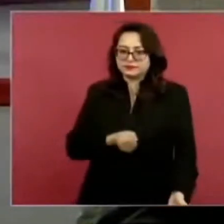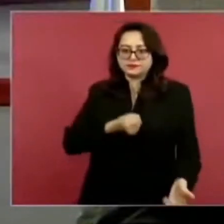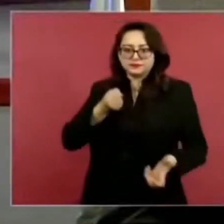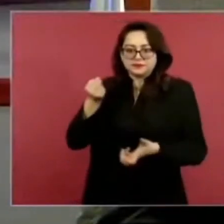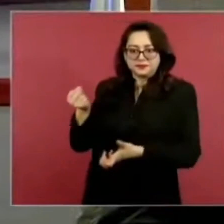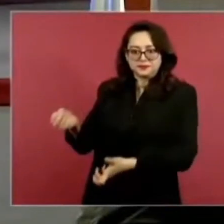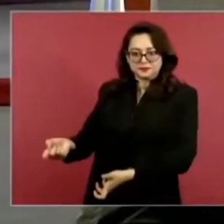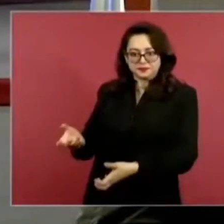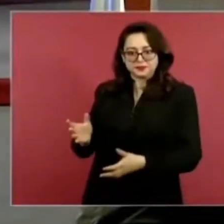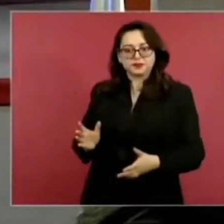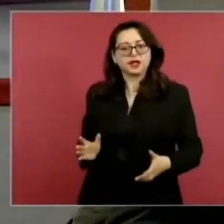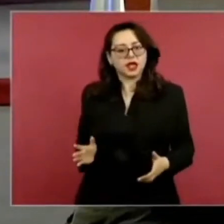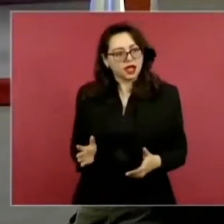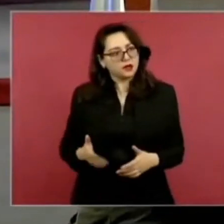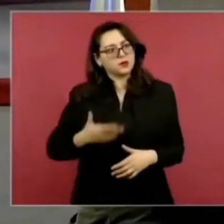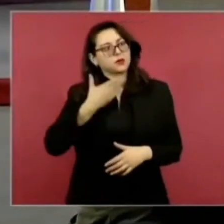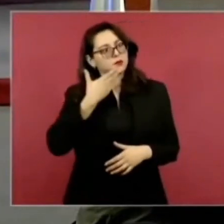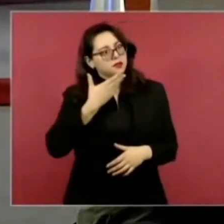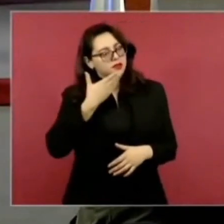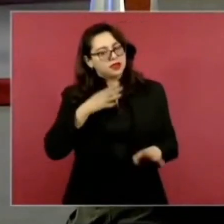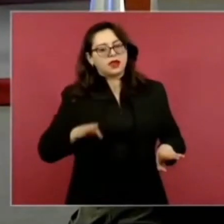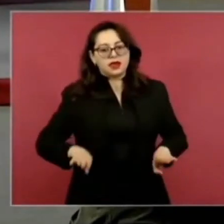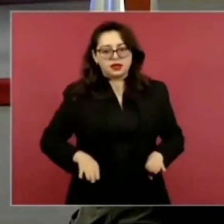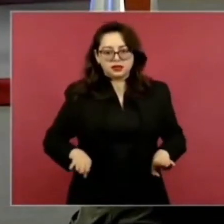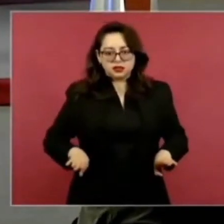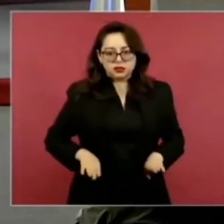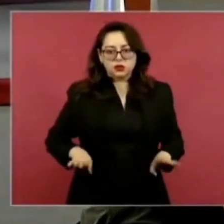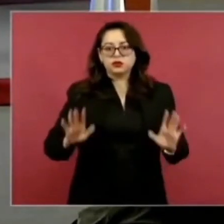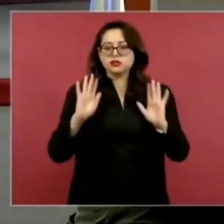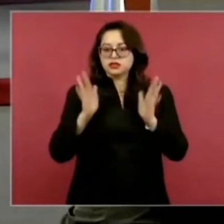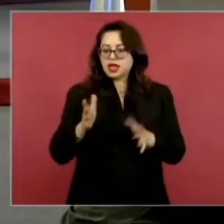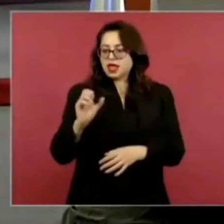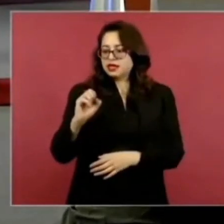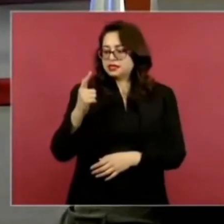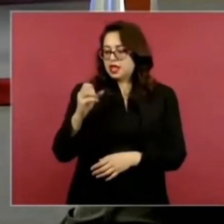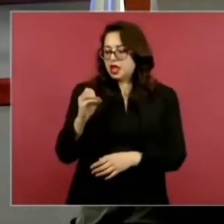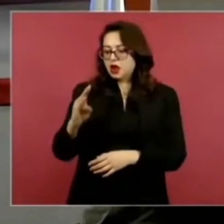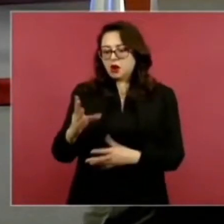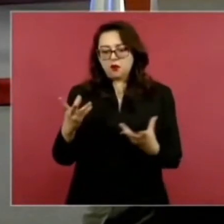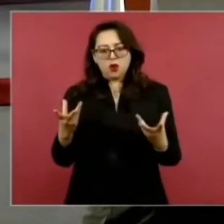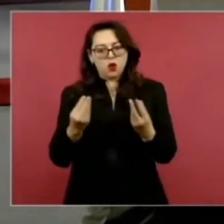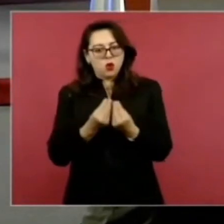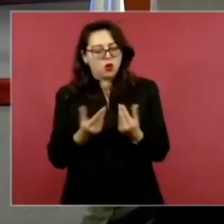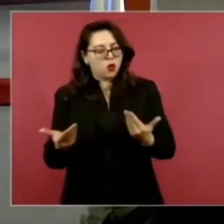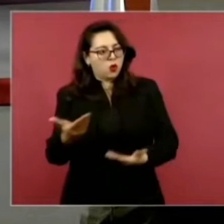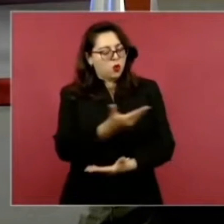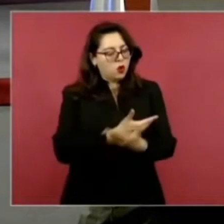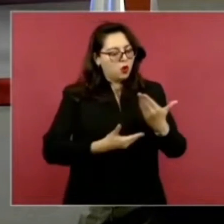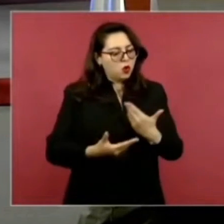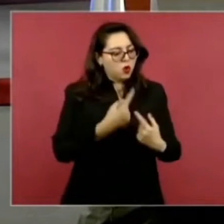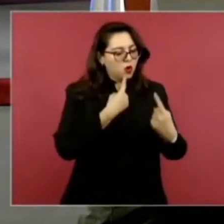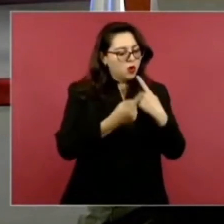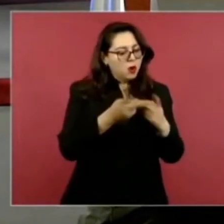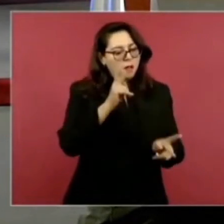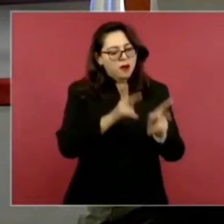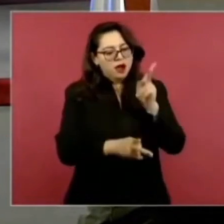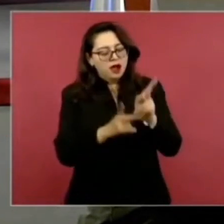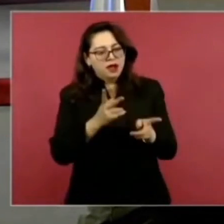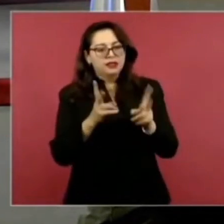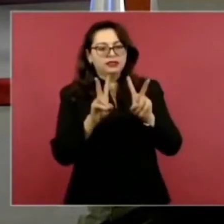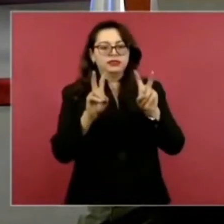ya una mesa en gobernación donde también se está trabajando lo de la